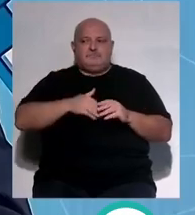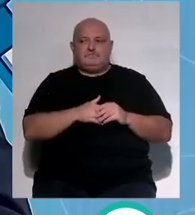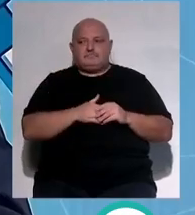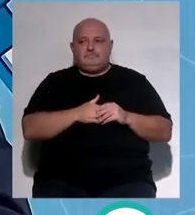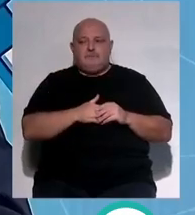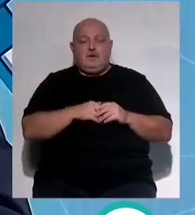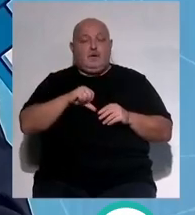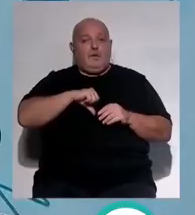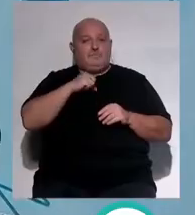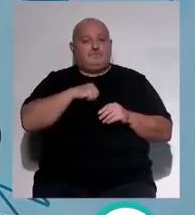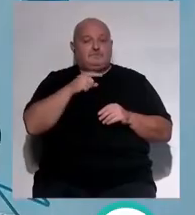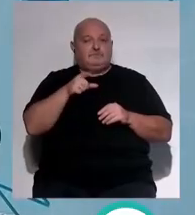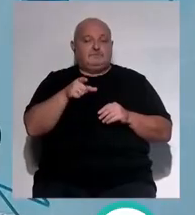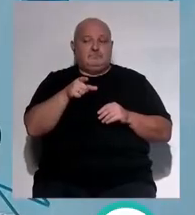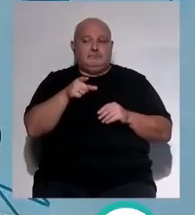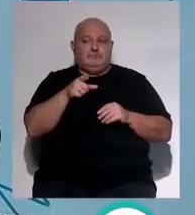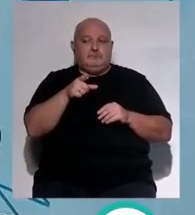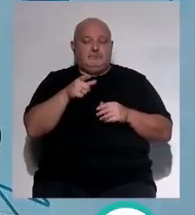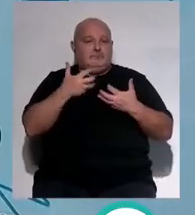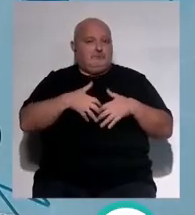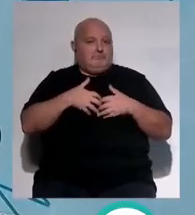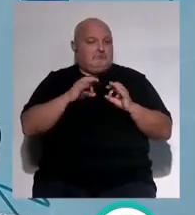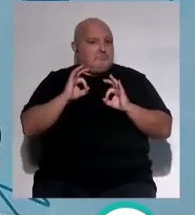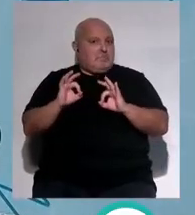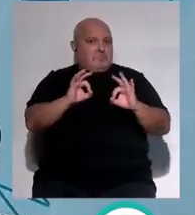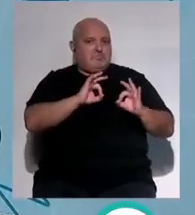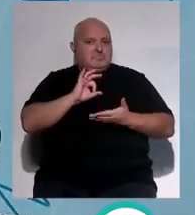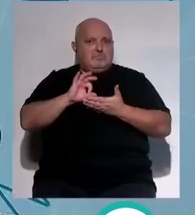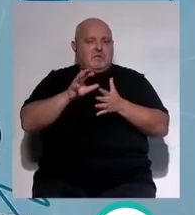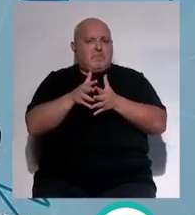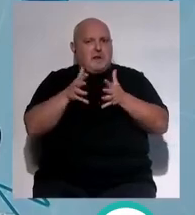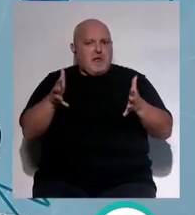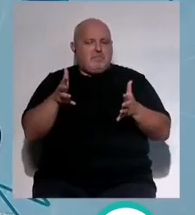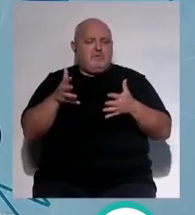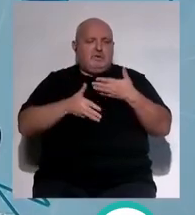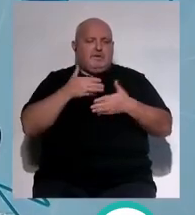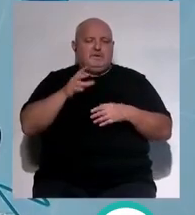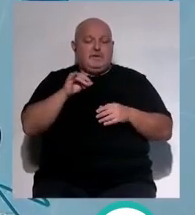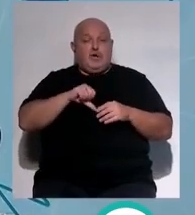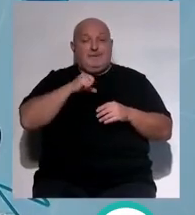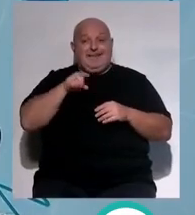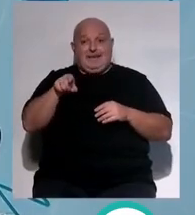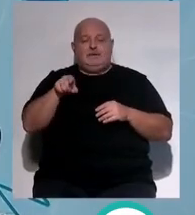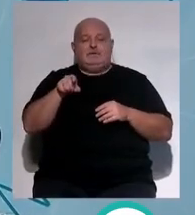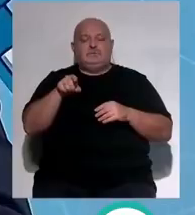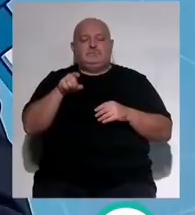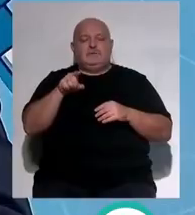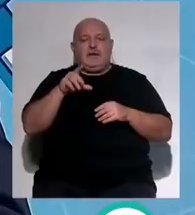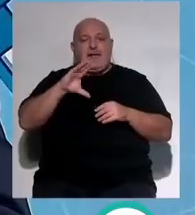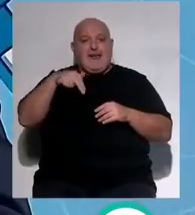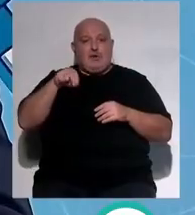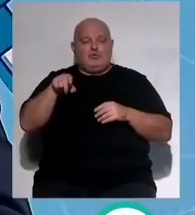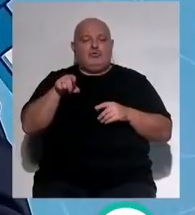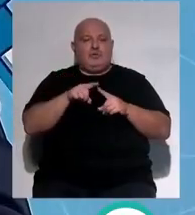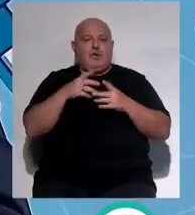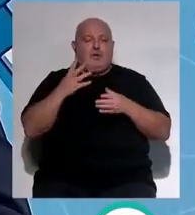en el hospital sigue funcionando los mismos servicios se ha ampliado efectivamente en el hospital gracias a la